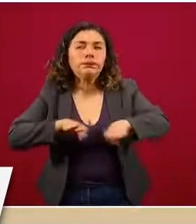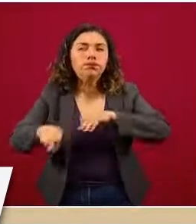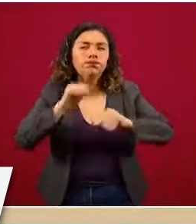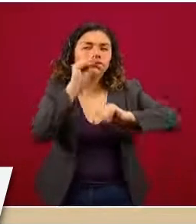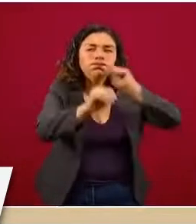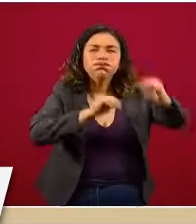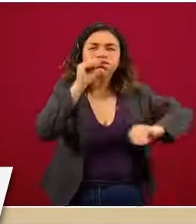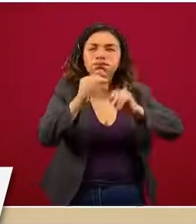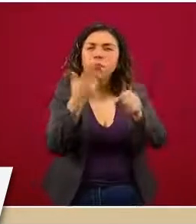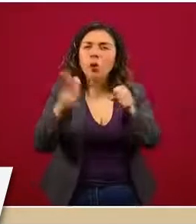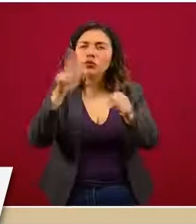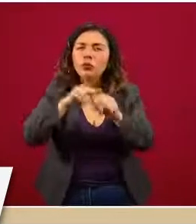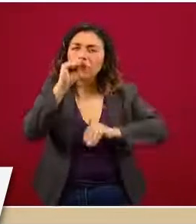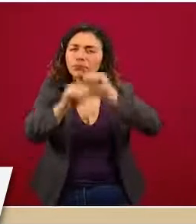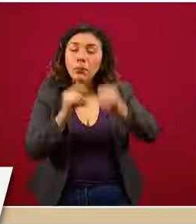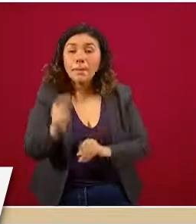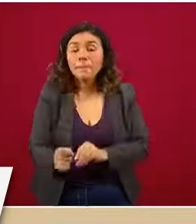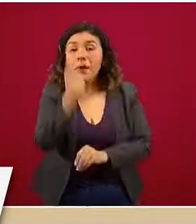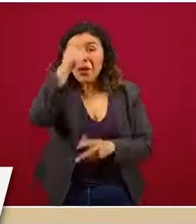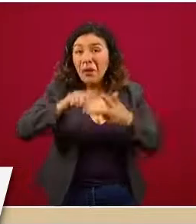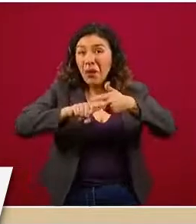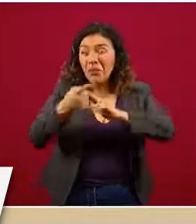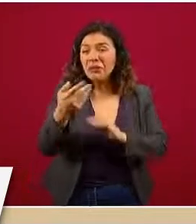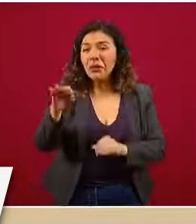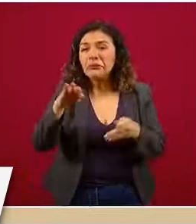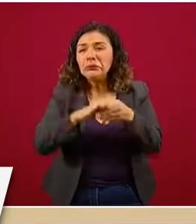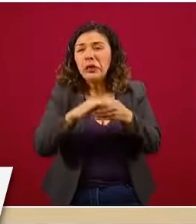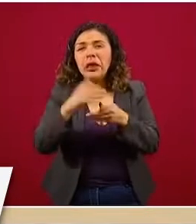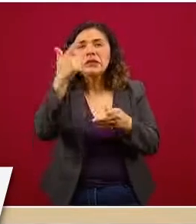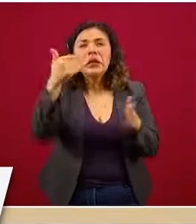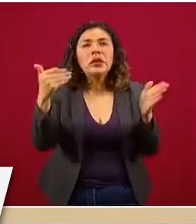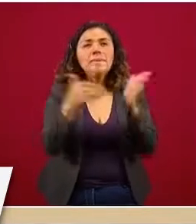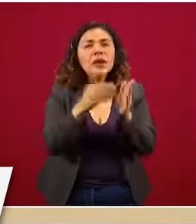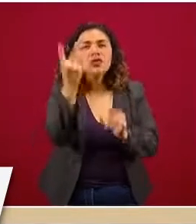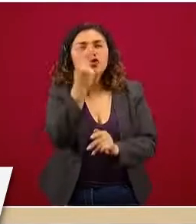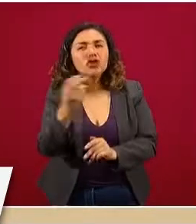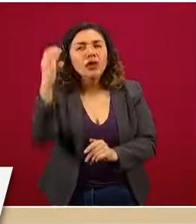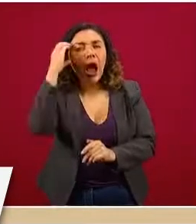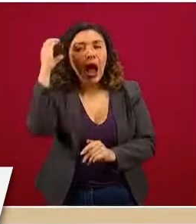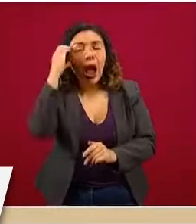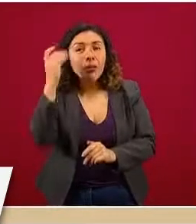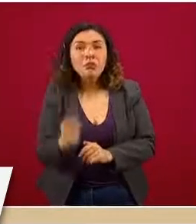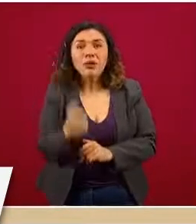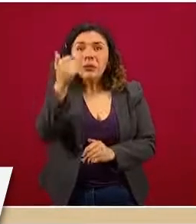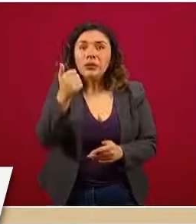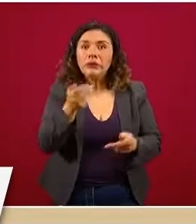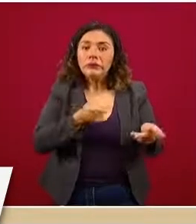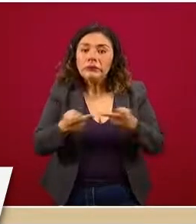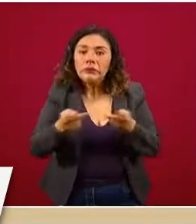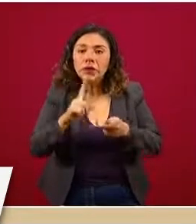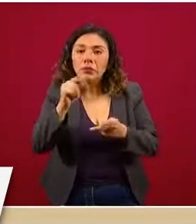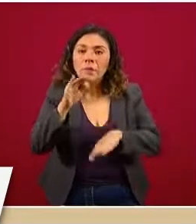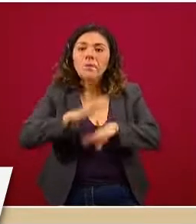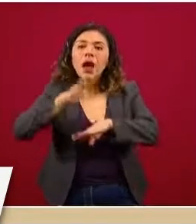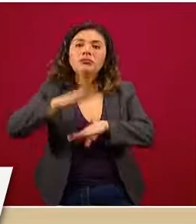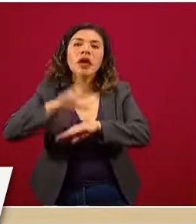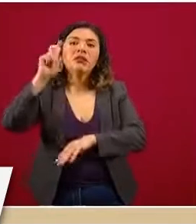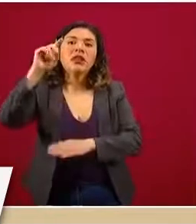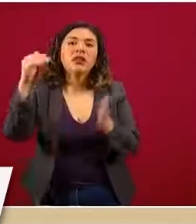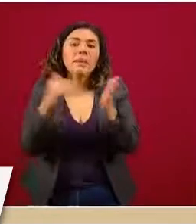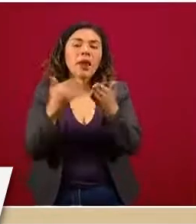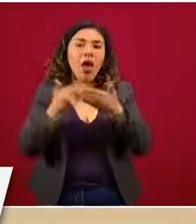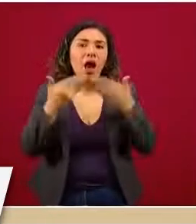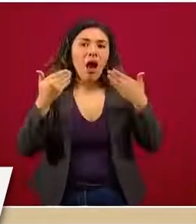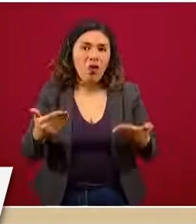Habíamos partido de cerca de 7 mil 200 camas que estaban en disposición y tenemos